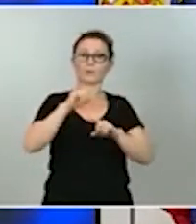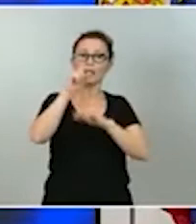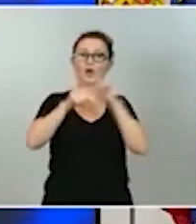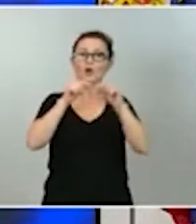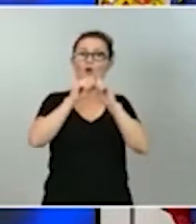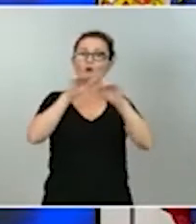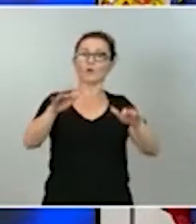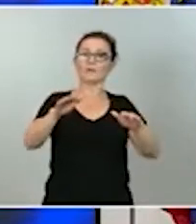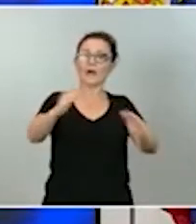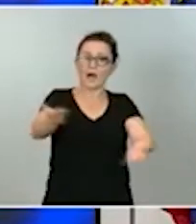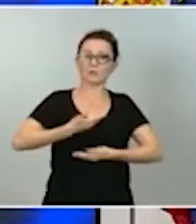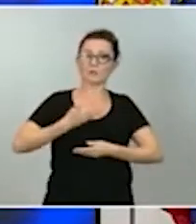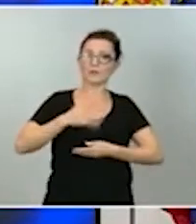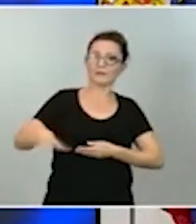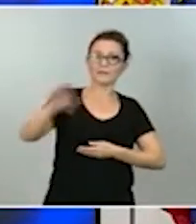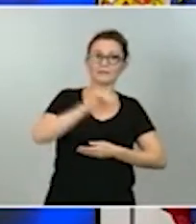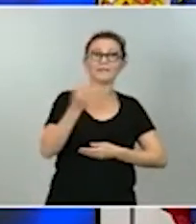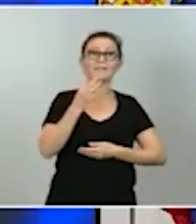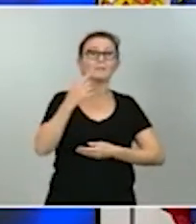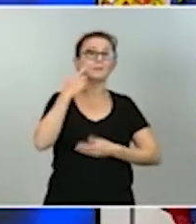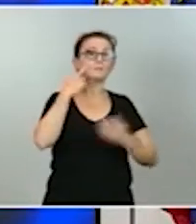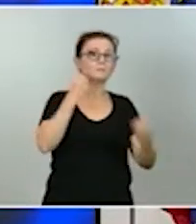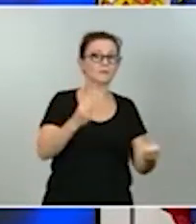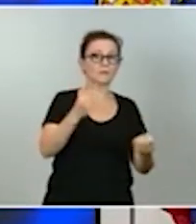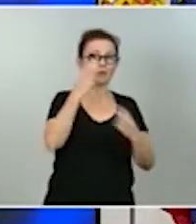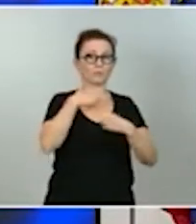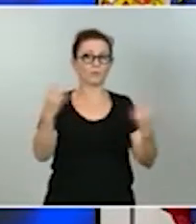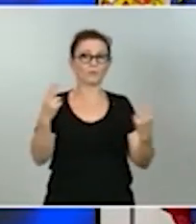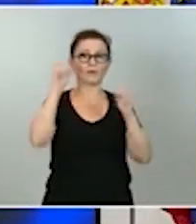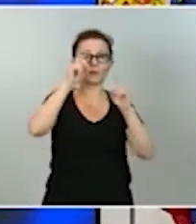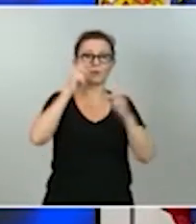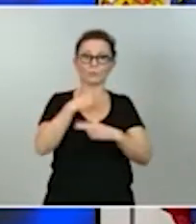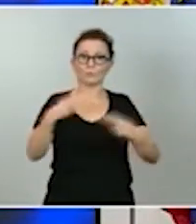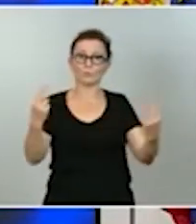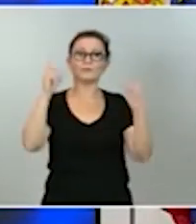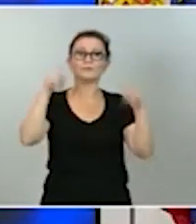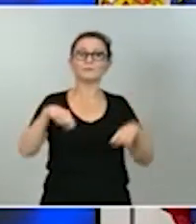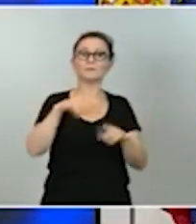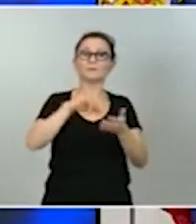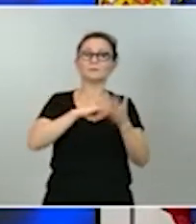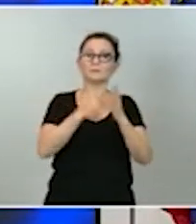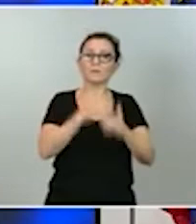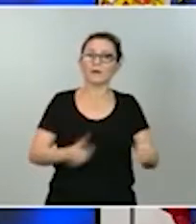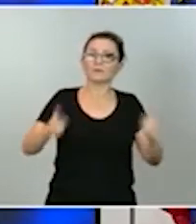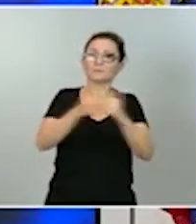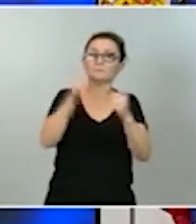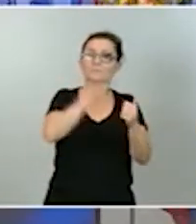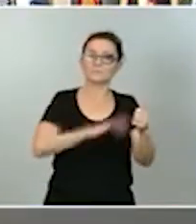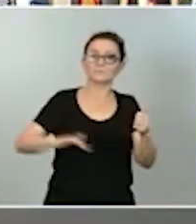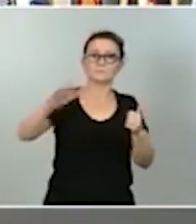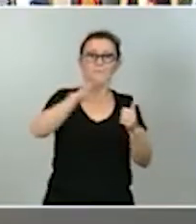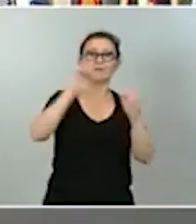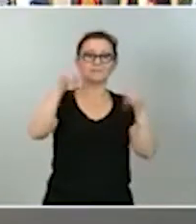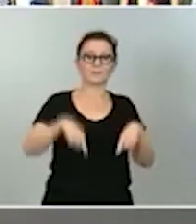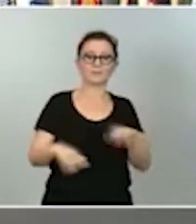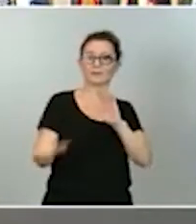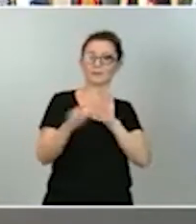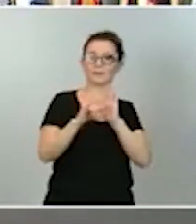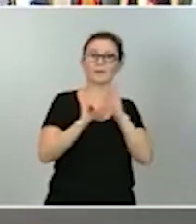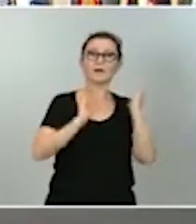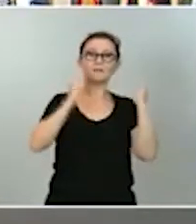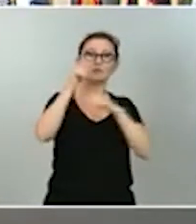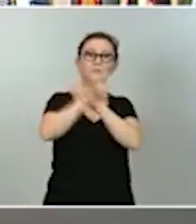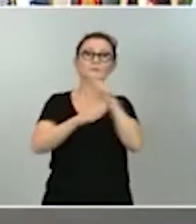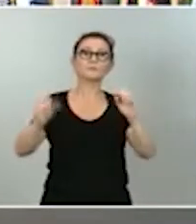una sanidad pública una educación pública un sistema nacional de dependencia y unos servicios de proximidad y de atención a las personas mayores